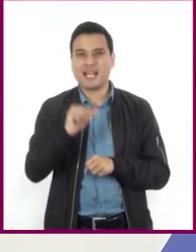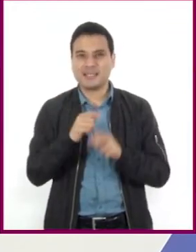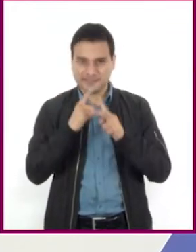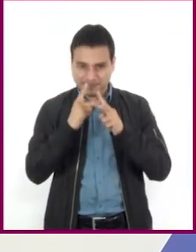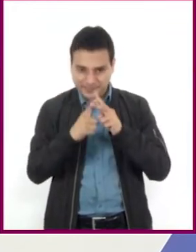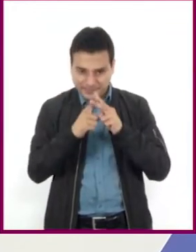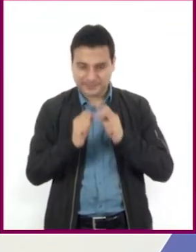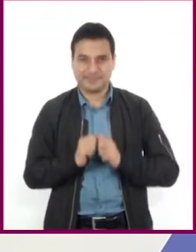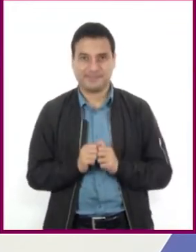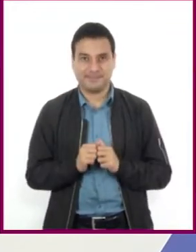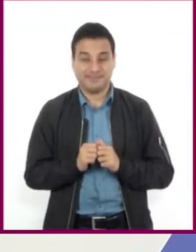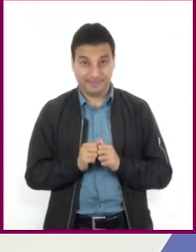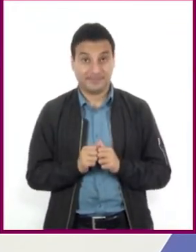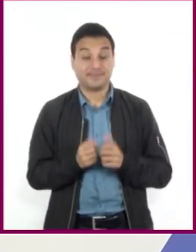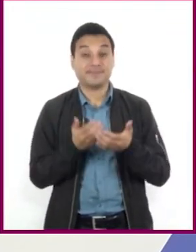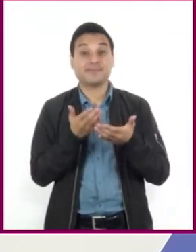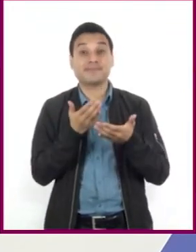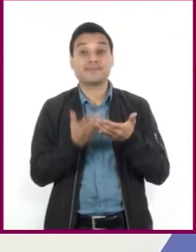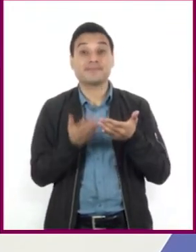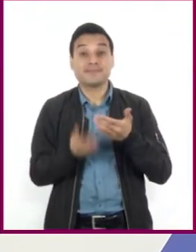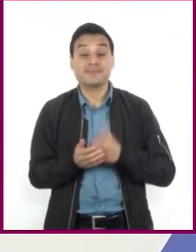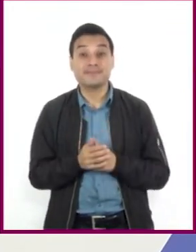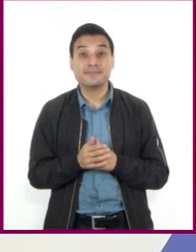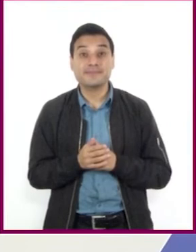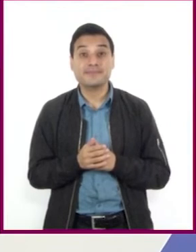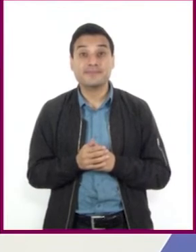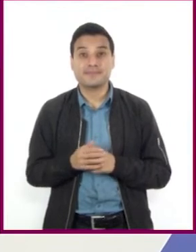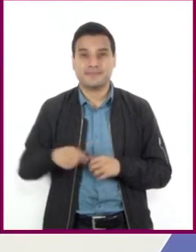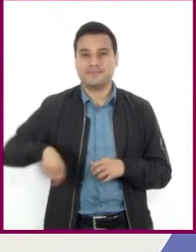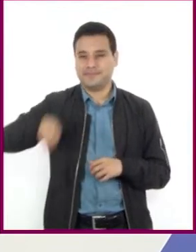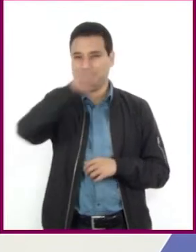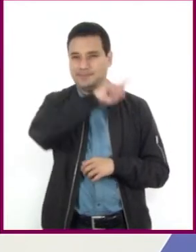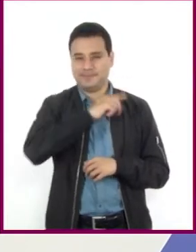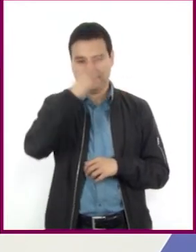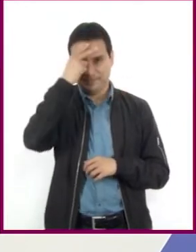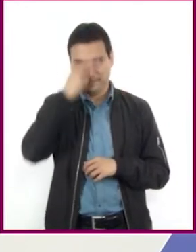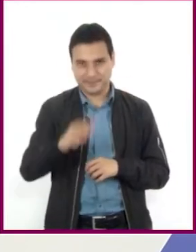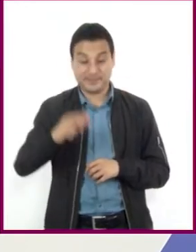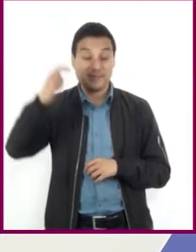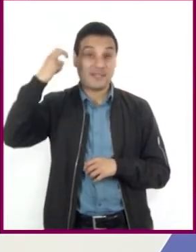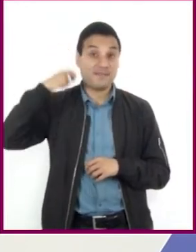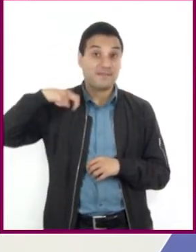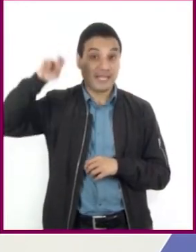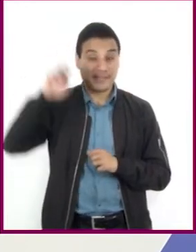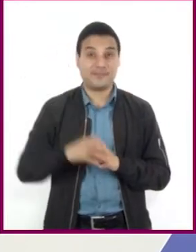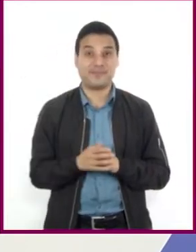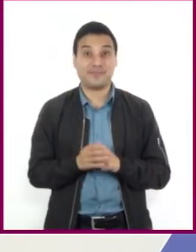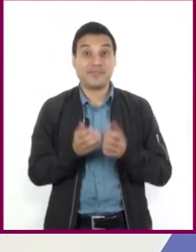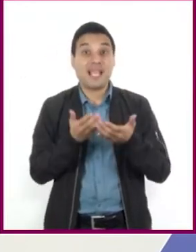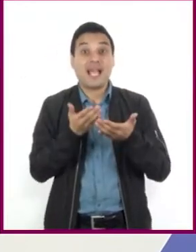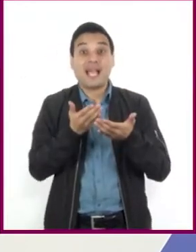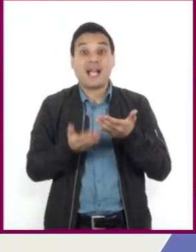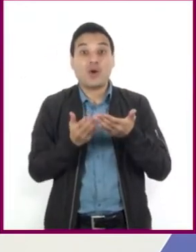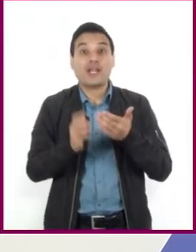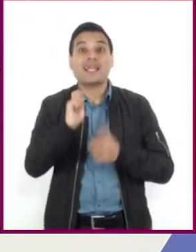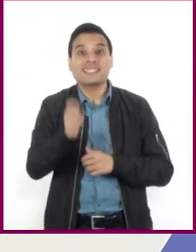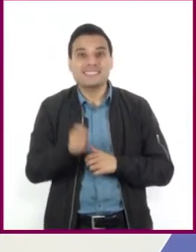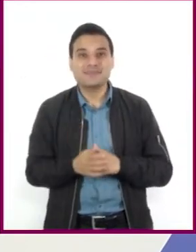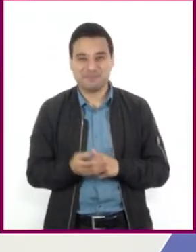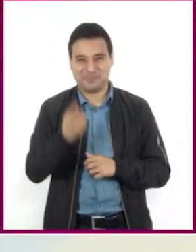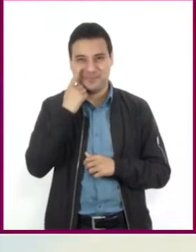Continuemos ahora con nuestro viaje por la República Mexicana, pues ha llegado el momento del ABC